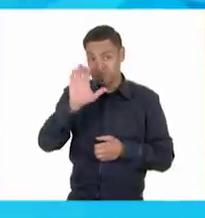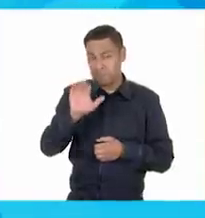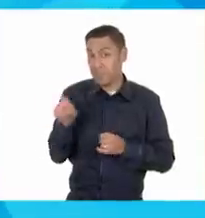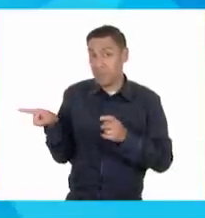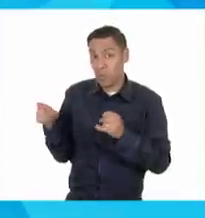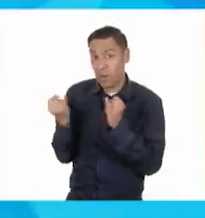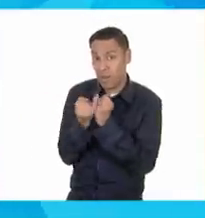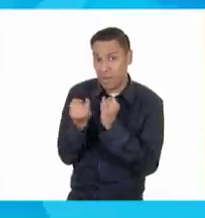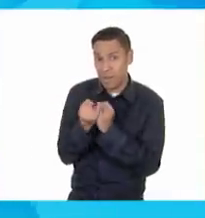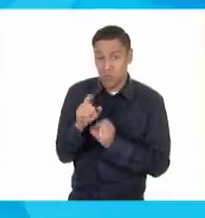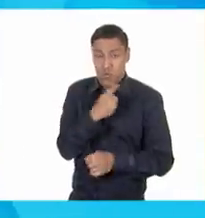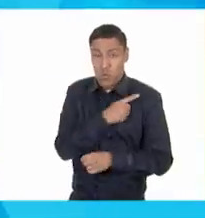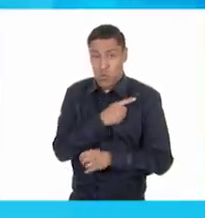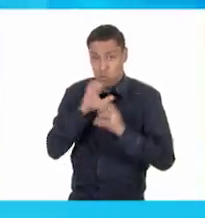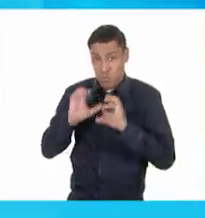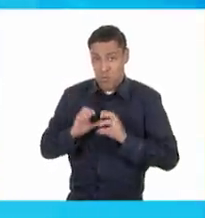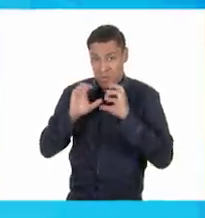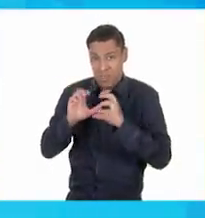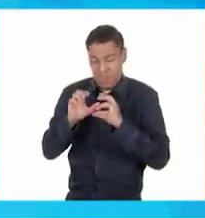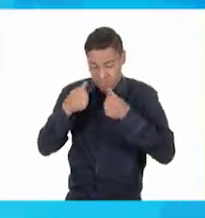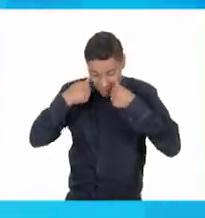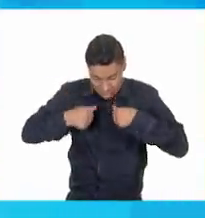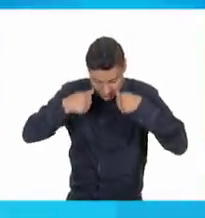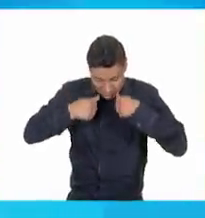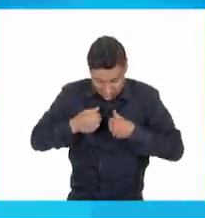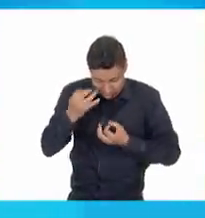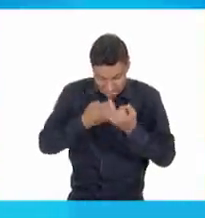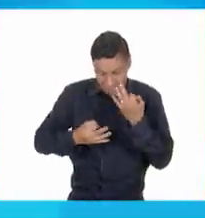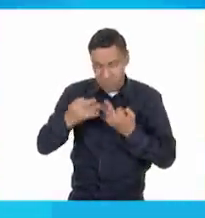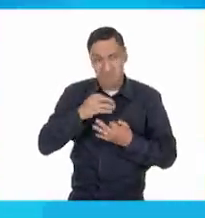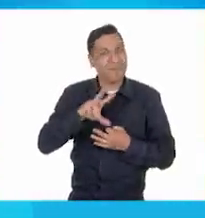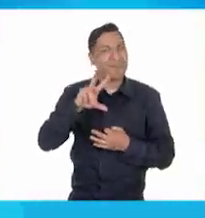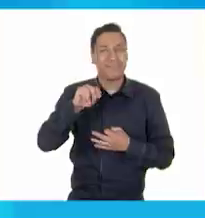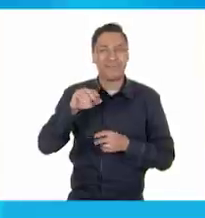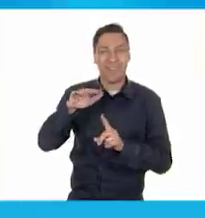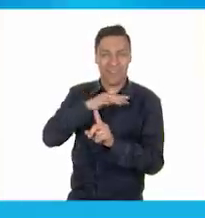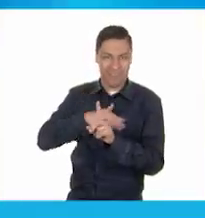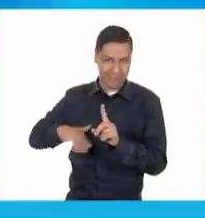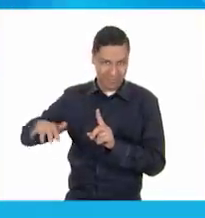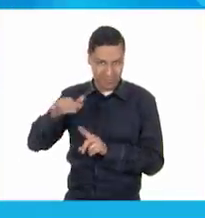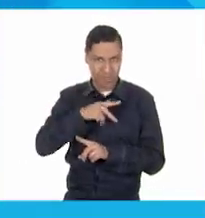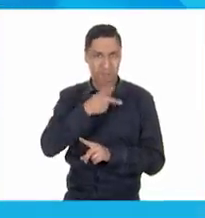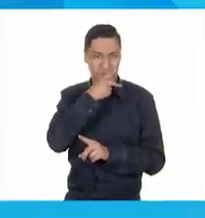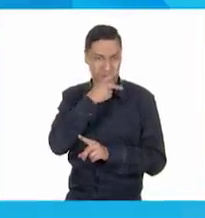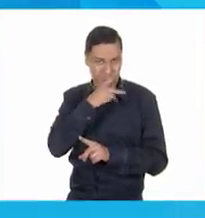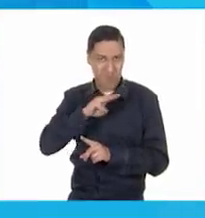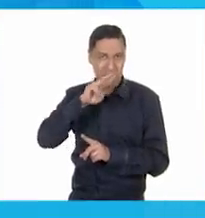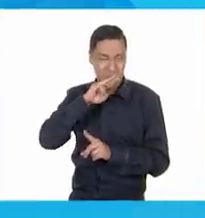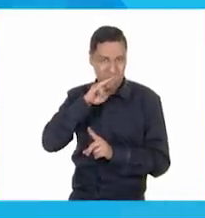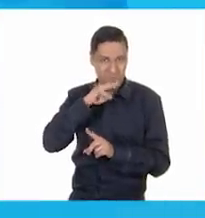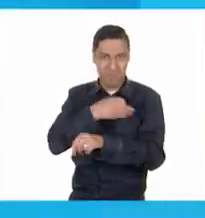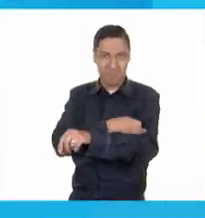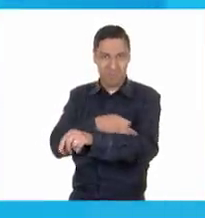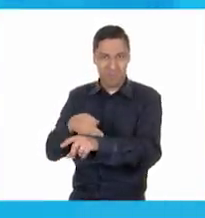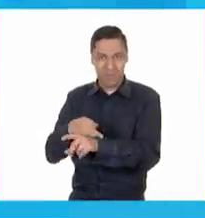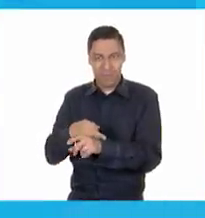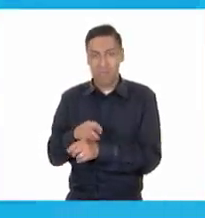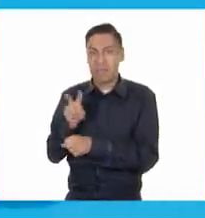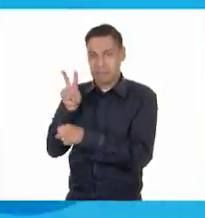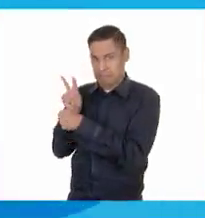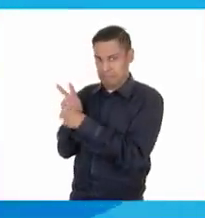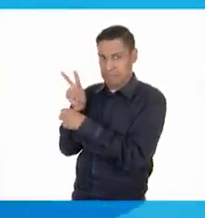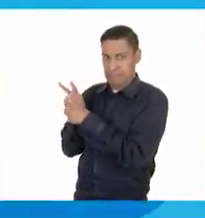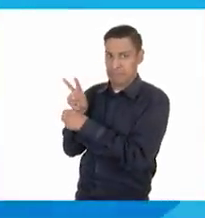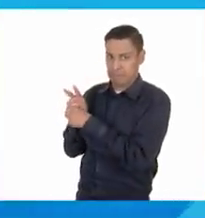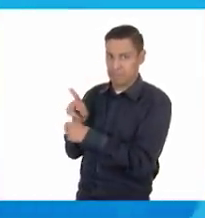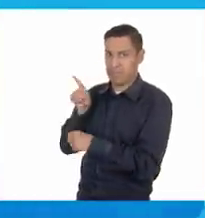por sí mismos. Así es. Las demás personas que están alrededor tienen que ver en sus cuidados. Poco después, a los dos